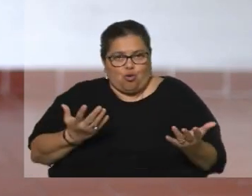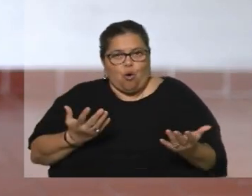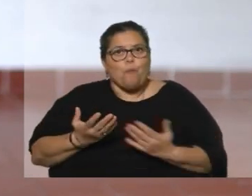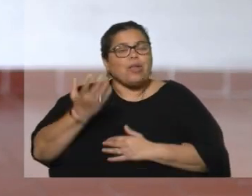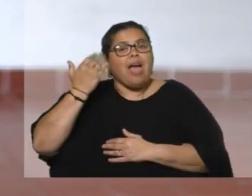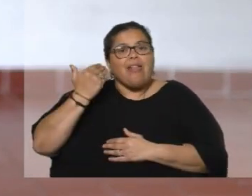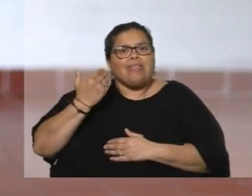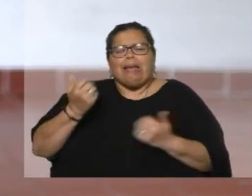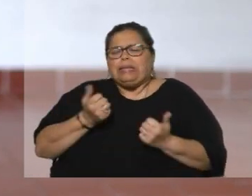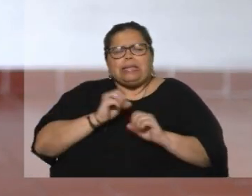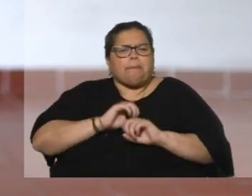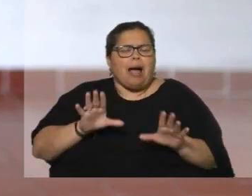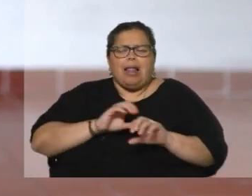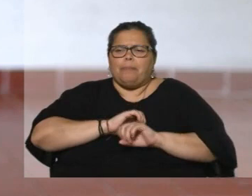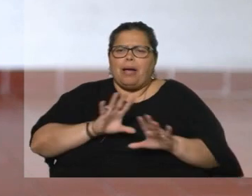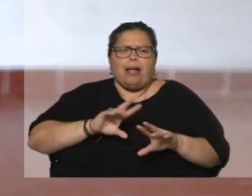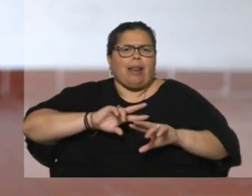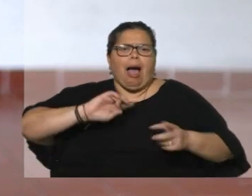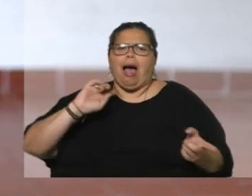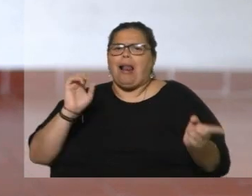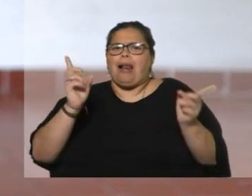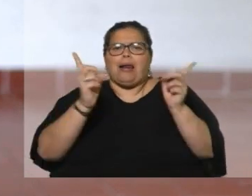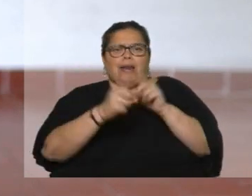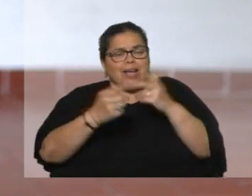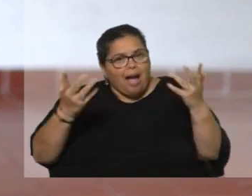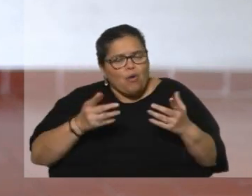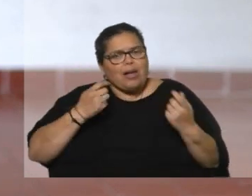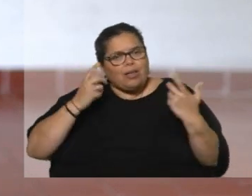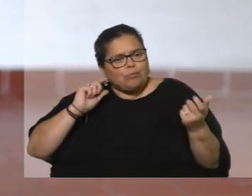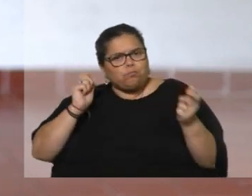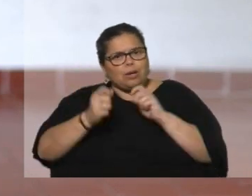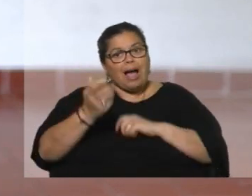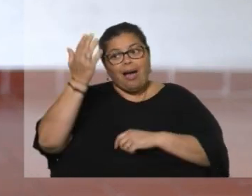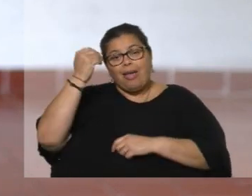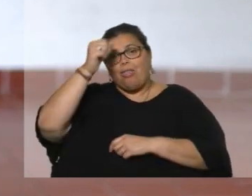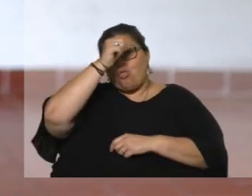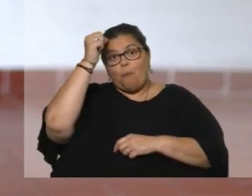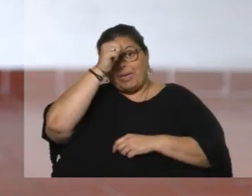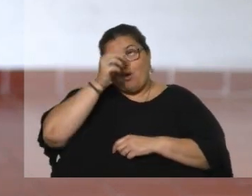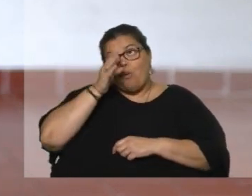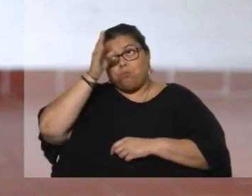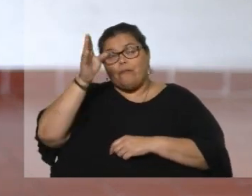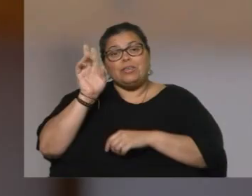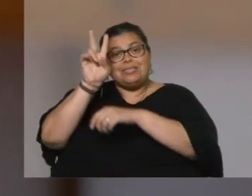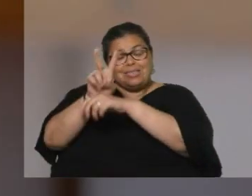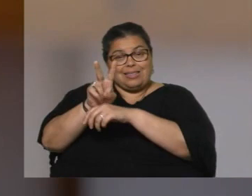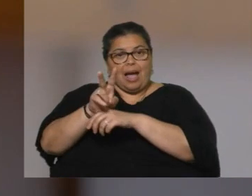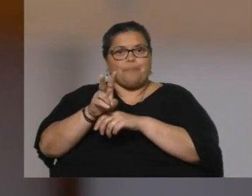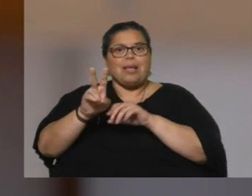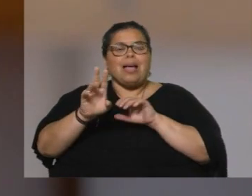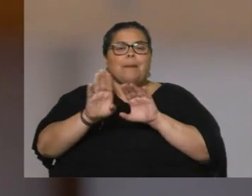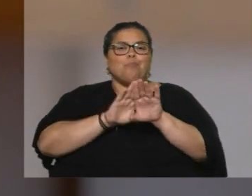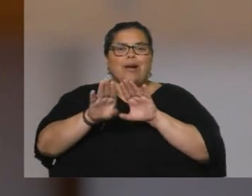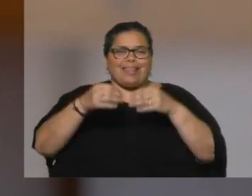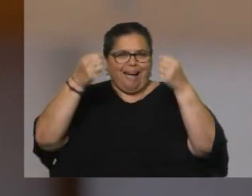hice las cosas al revés. Y yo el domingo estaba a la puerta del Concar, iba a la visita, y veía a